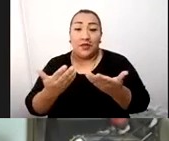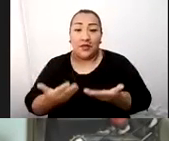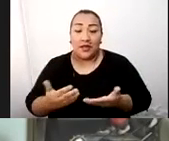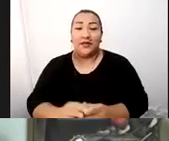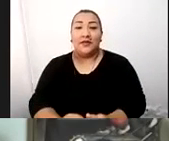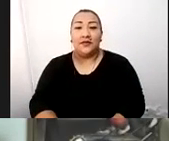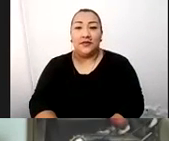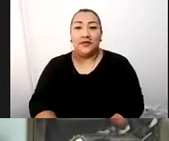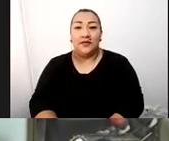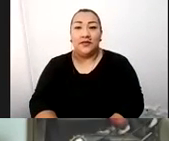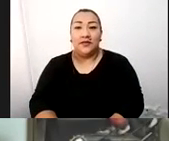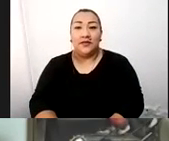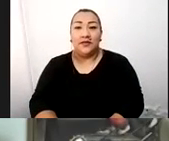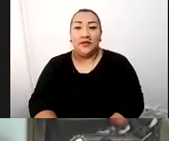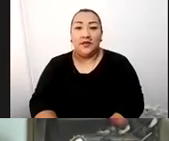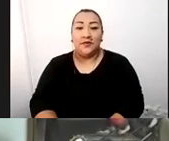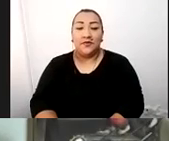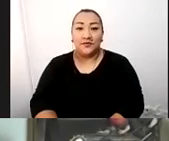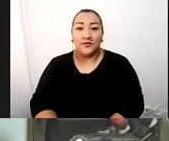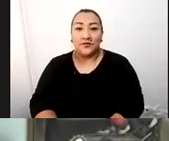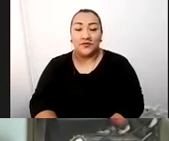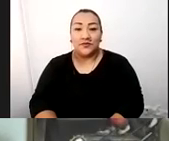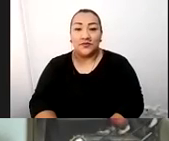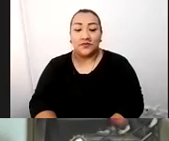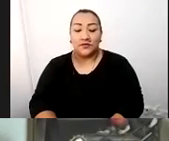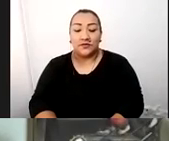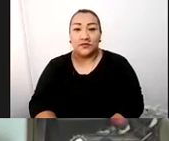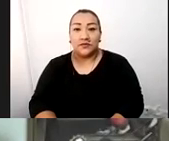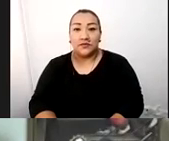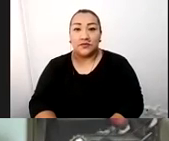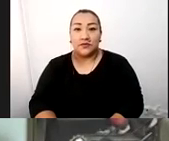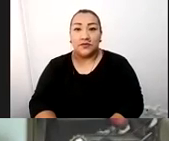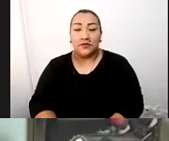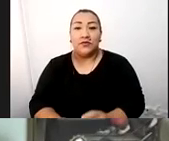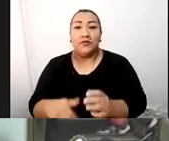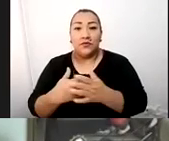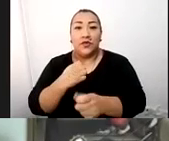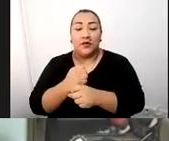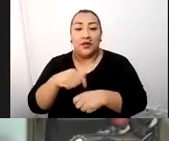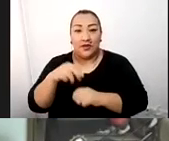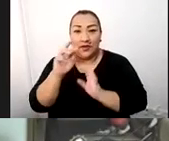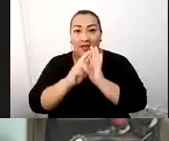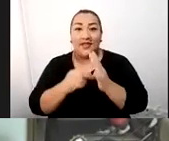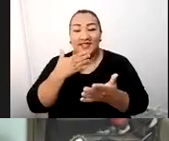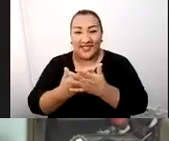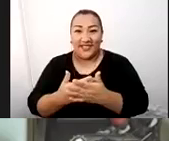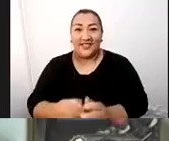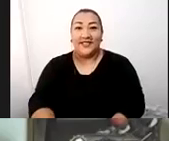ComPerú un aliado estratégico importante en el trabajo y desarrollo de nuestra región. Muchas gracias.